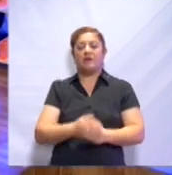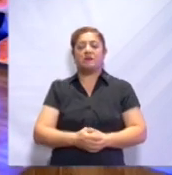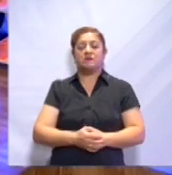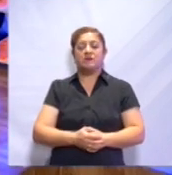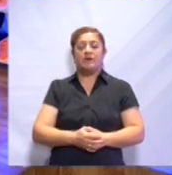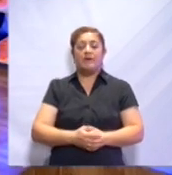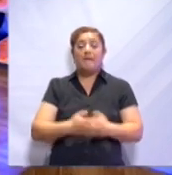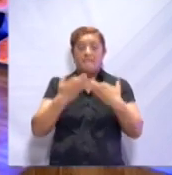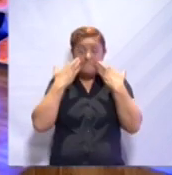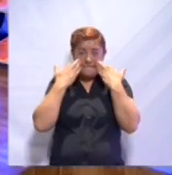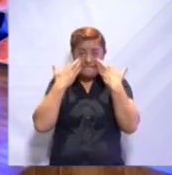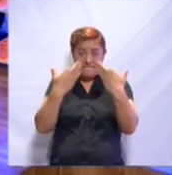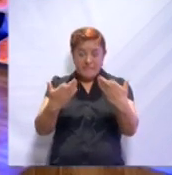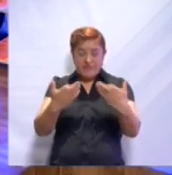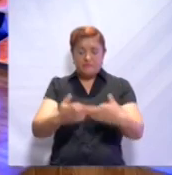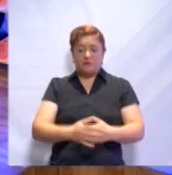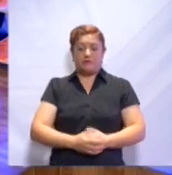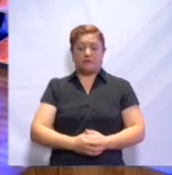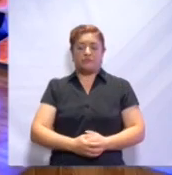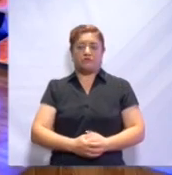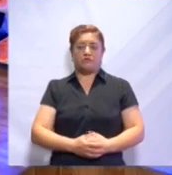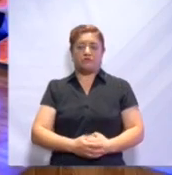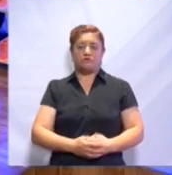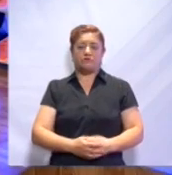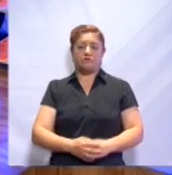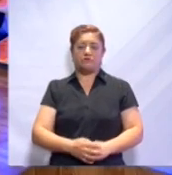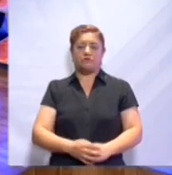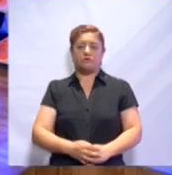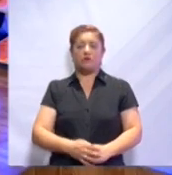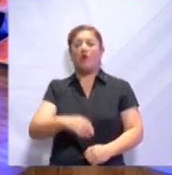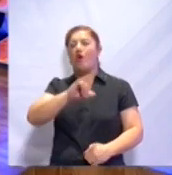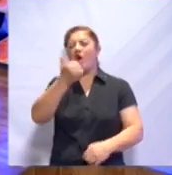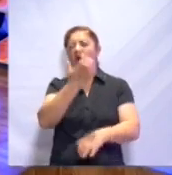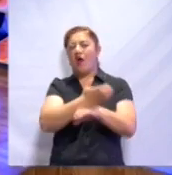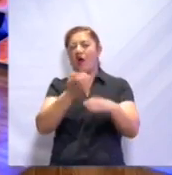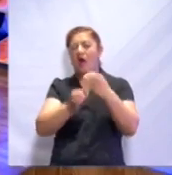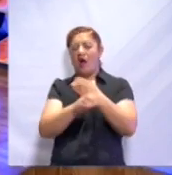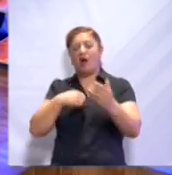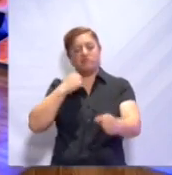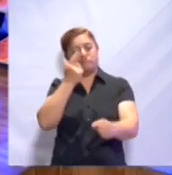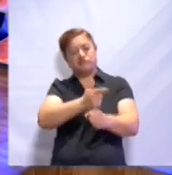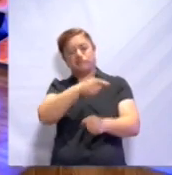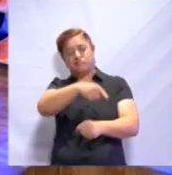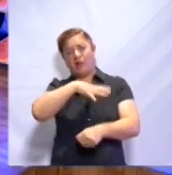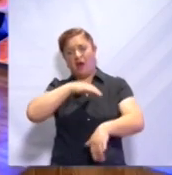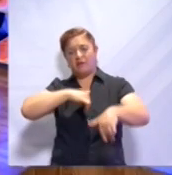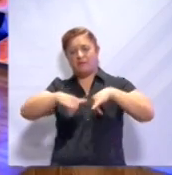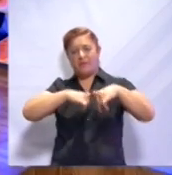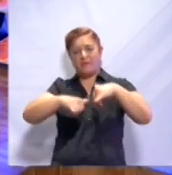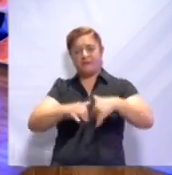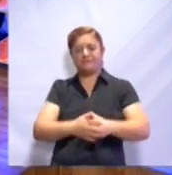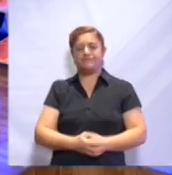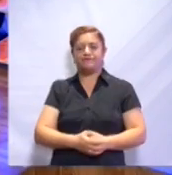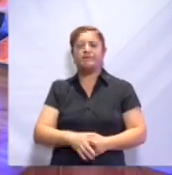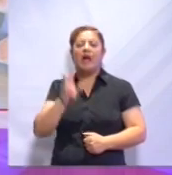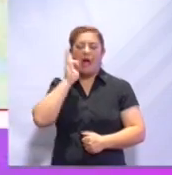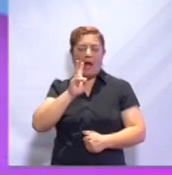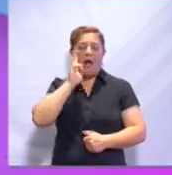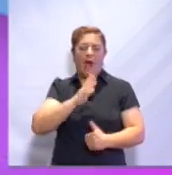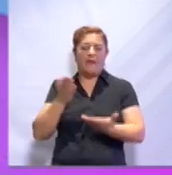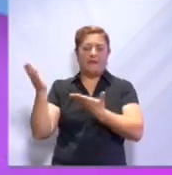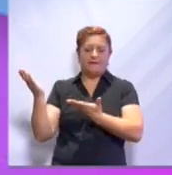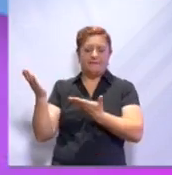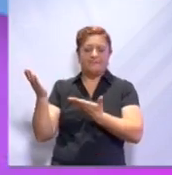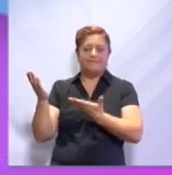observamos una forma diferente u otros elementos que podemos encontrar dentro de los mapas? Veamos en pantalla